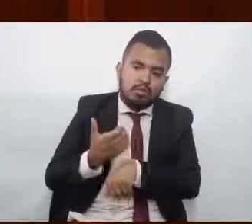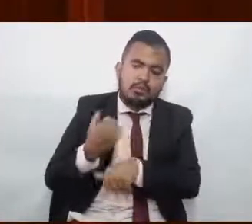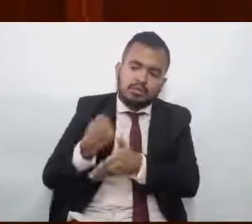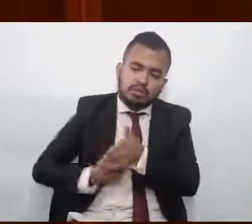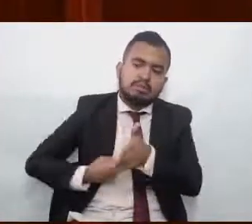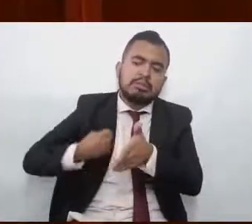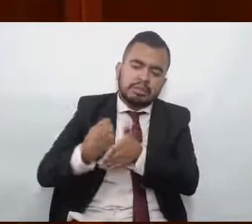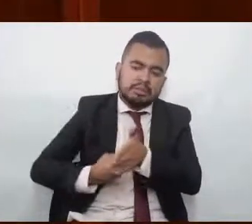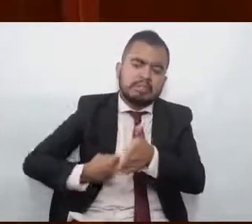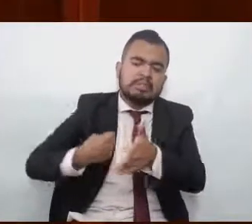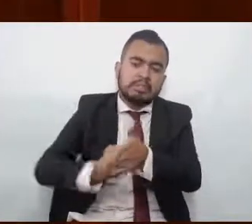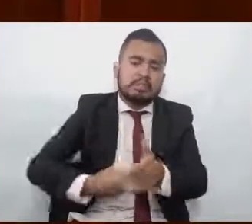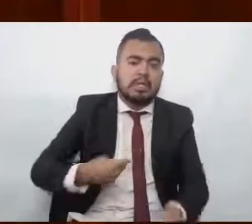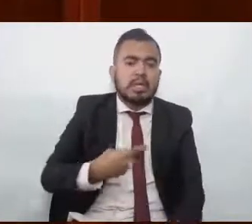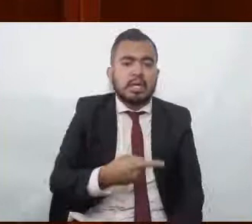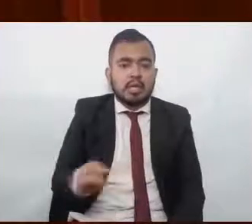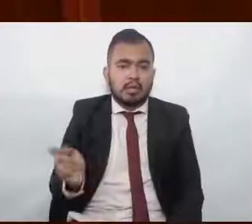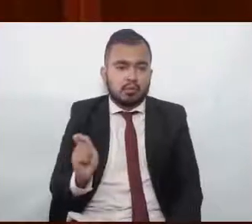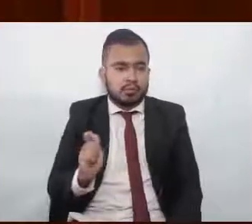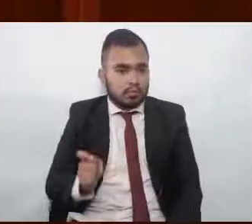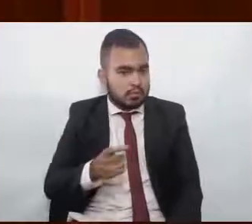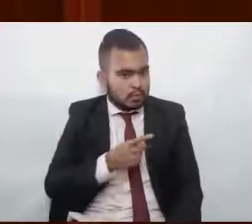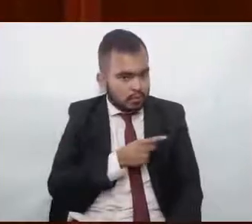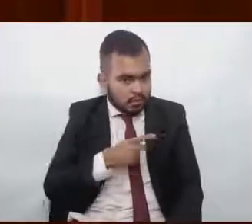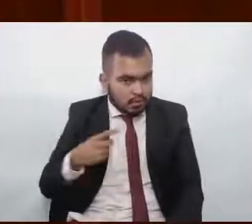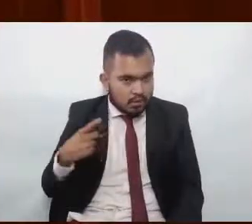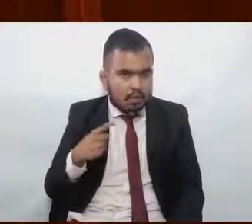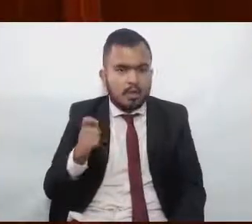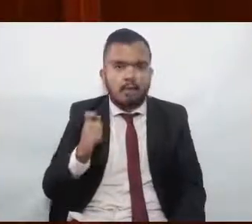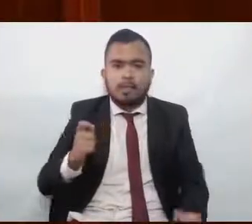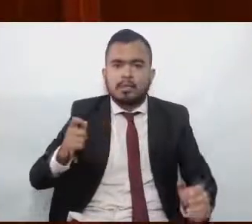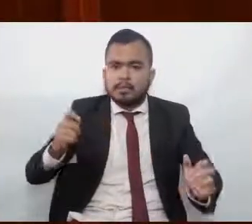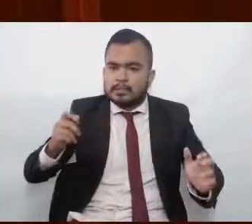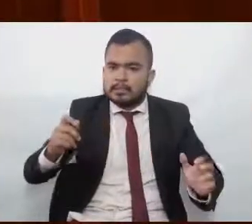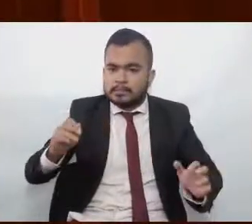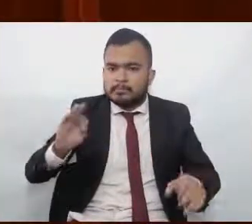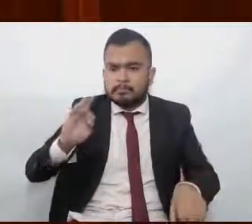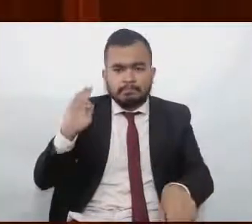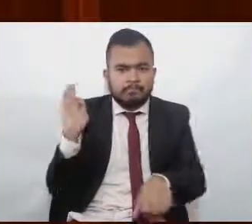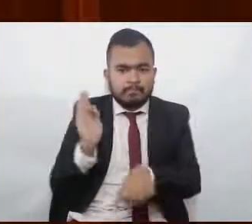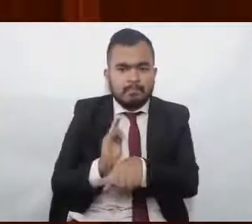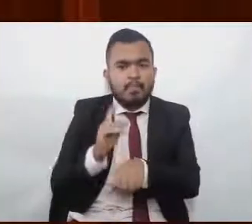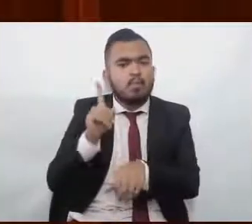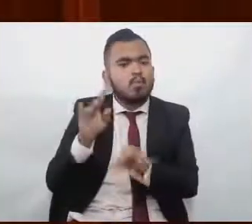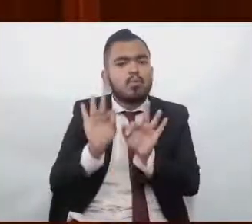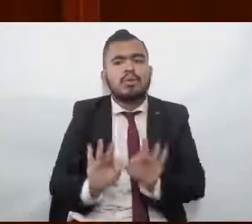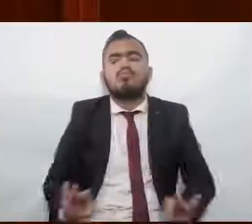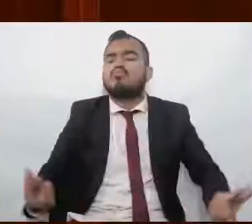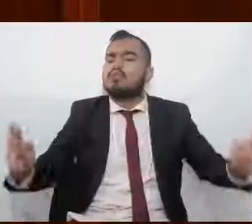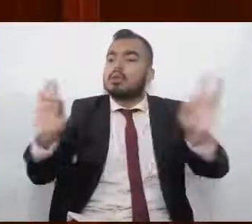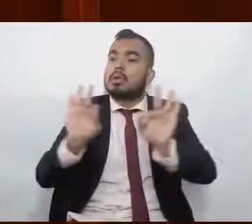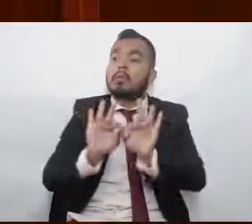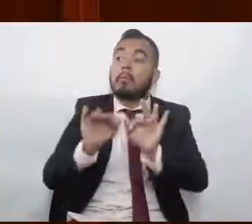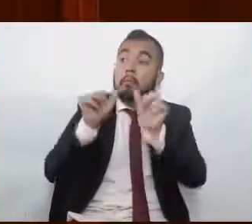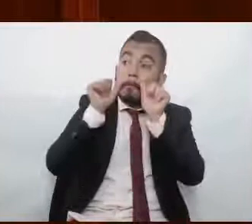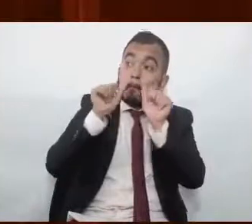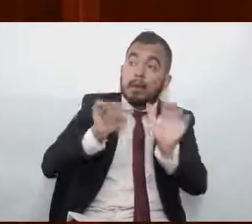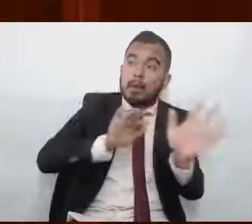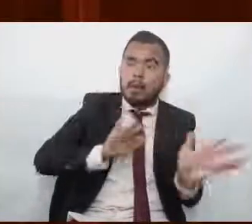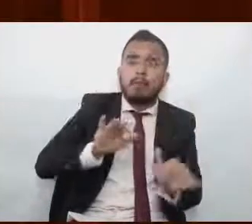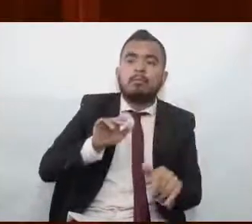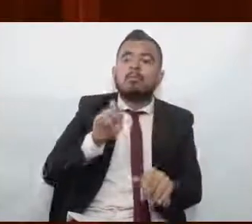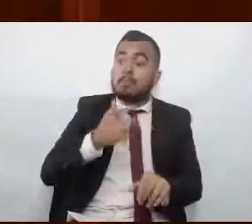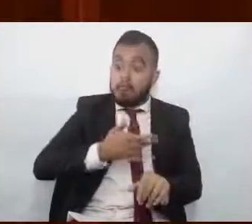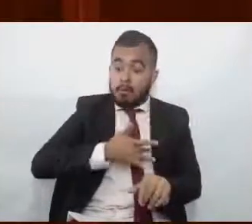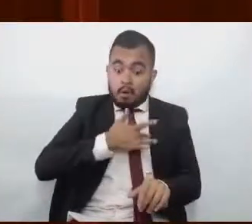que vaya siendo rescatada y que no quede en el olvido en el ostracismo en virtud de que se sienten lastimados en sus derechos.